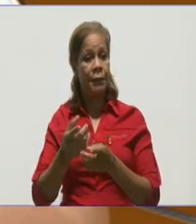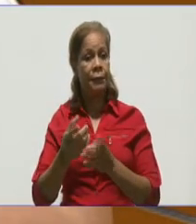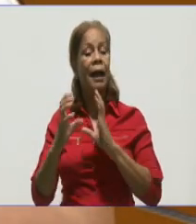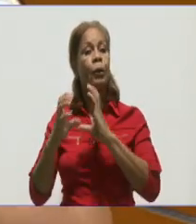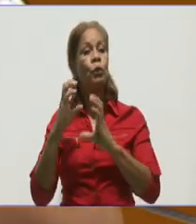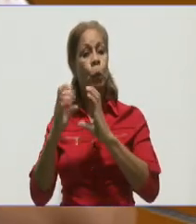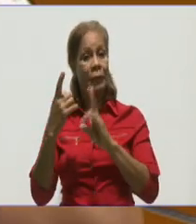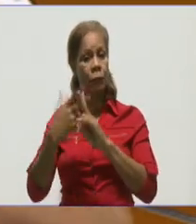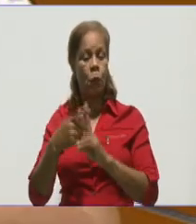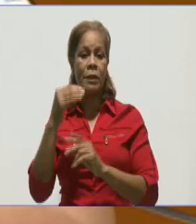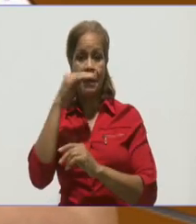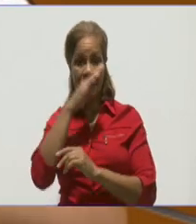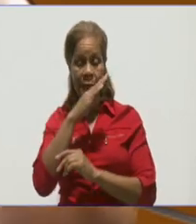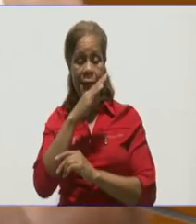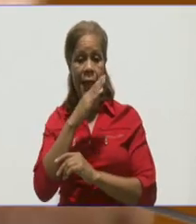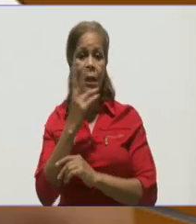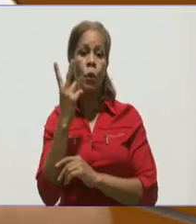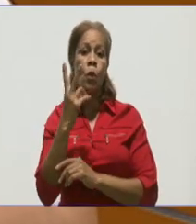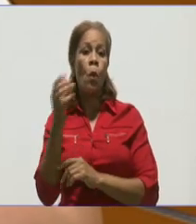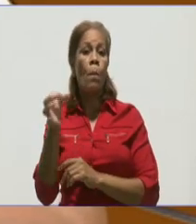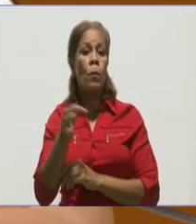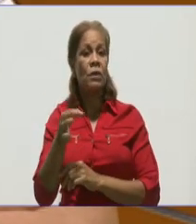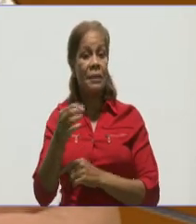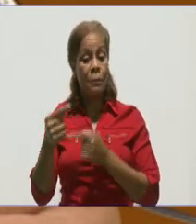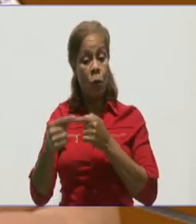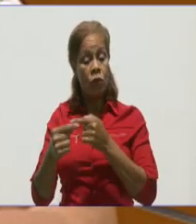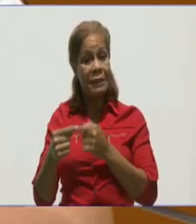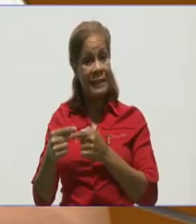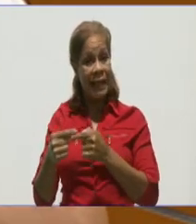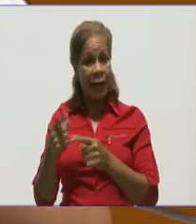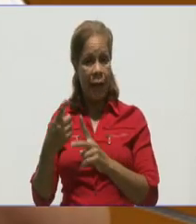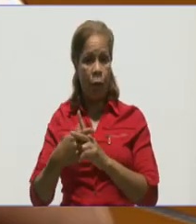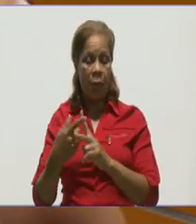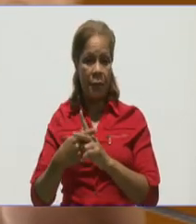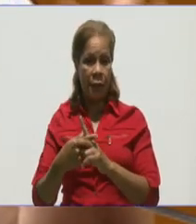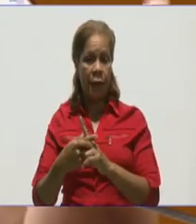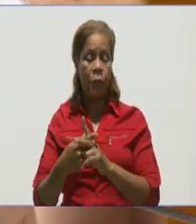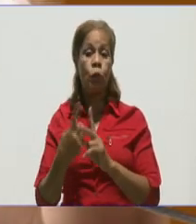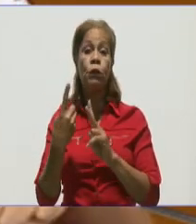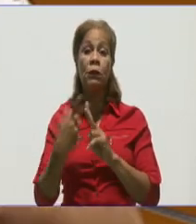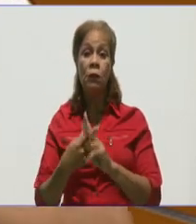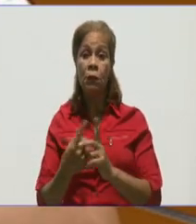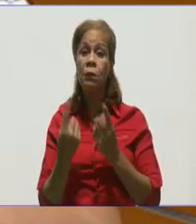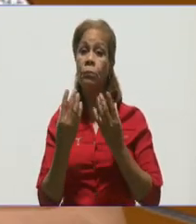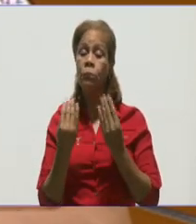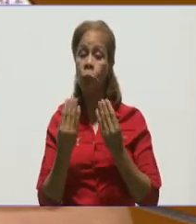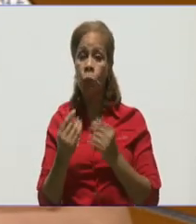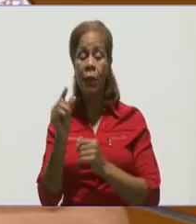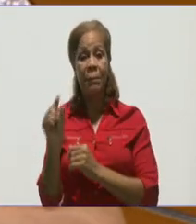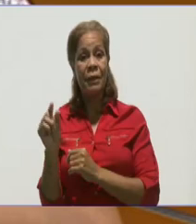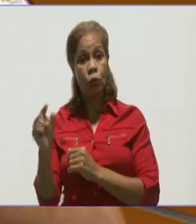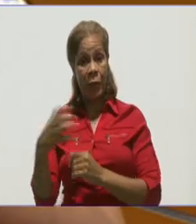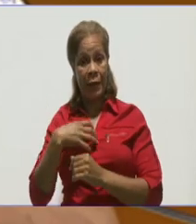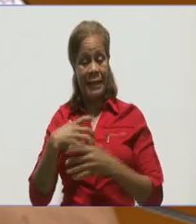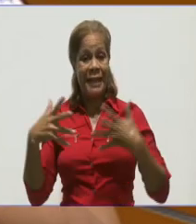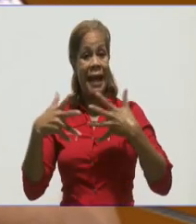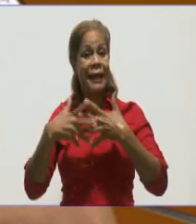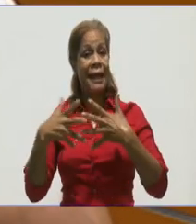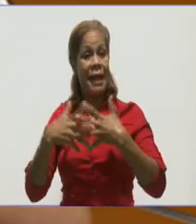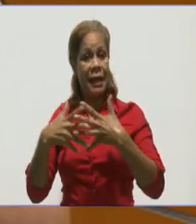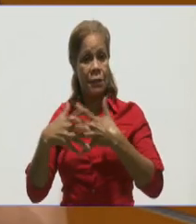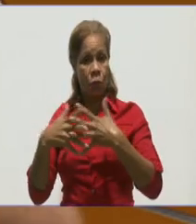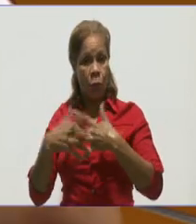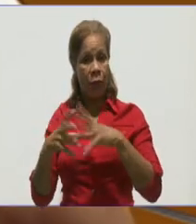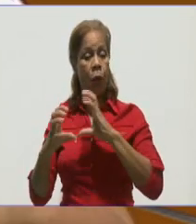la misma población, o yo diría menos que cualquier policlínico de Bayamo. Y un personal que tiene mucha relación con Bayamo. Es decir, hay muchas personas